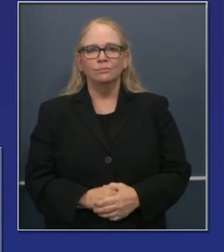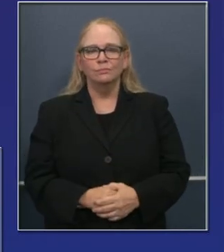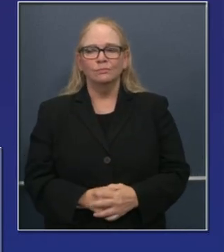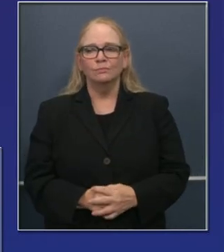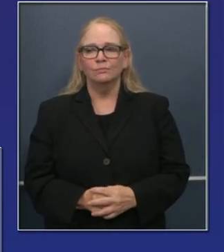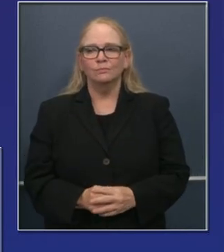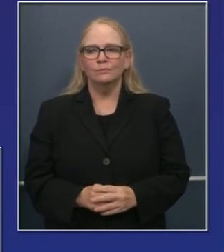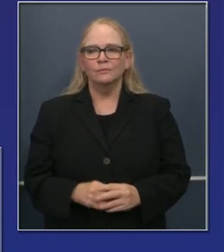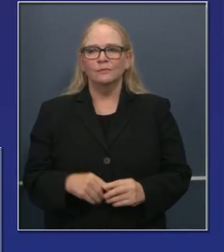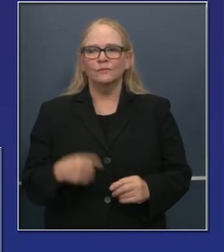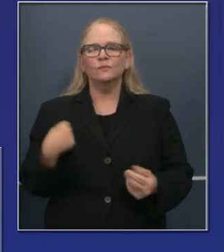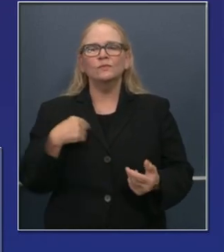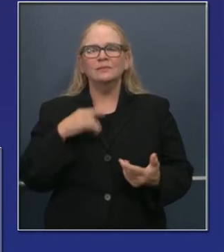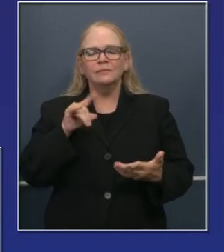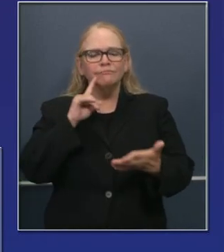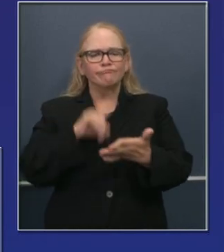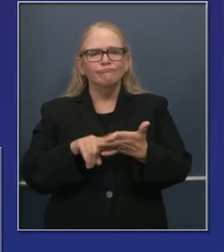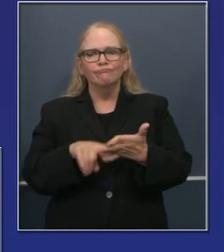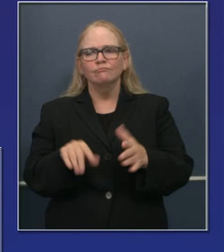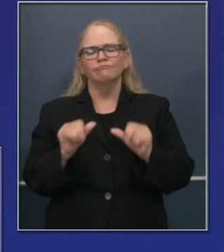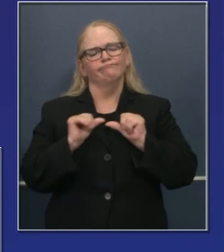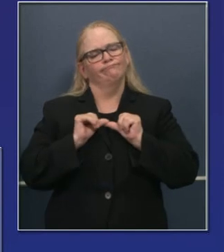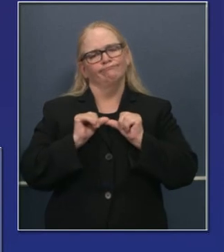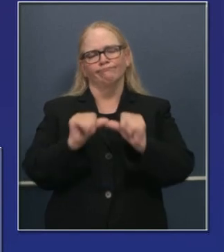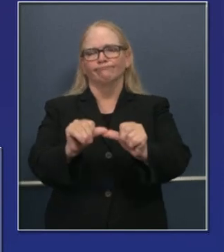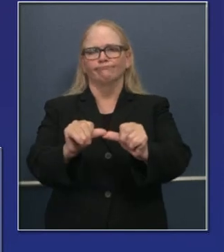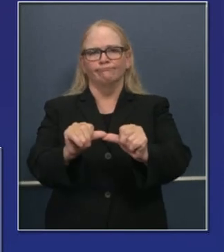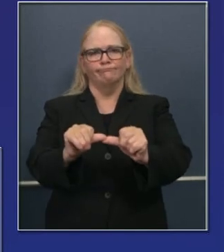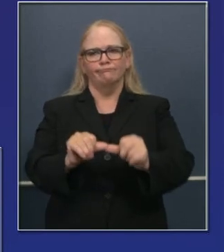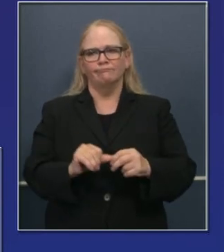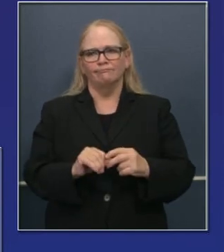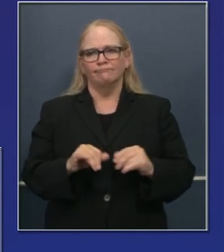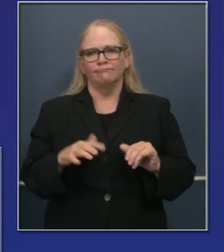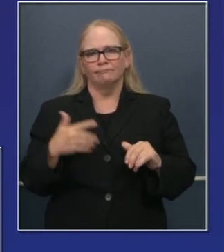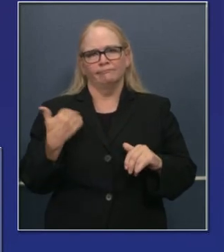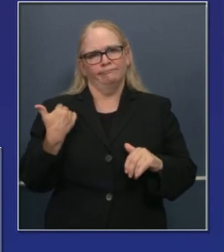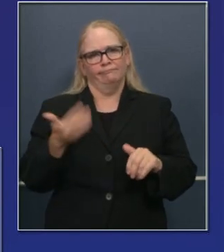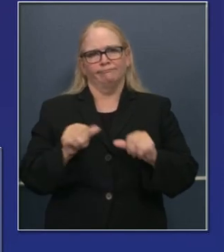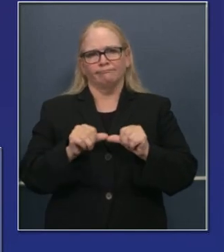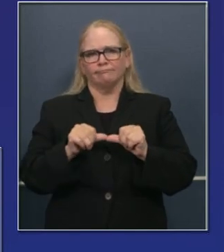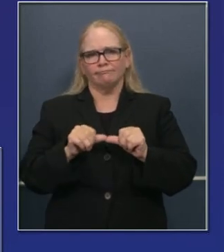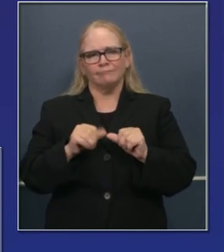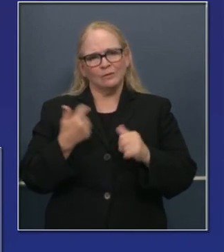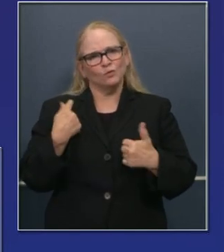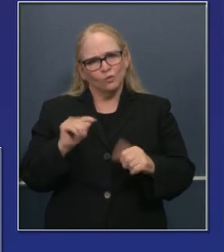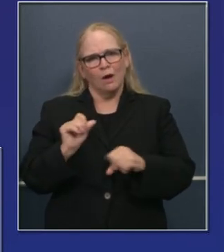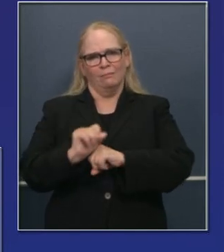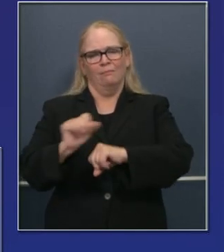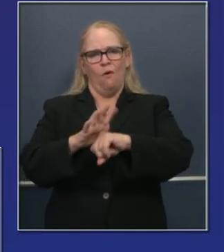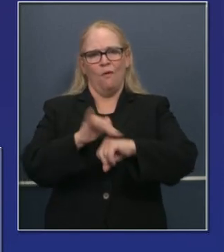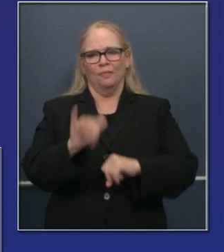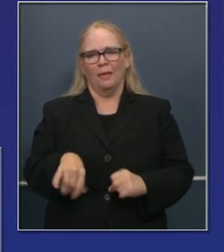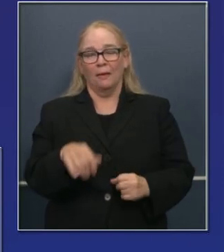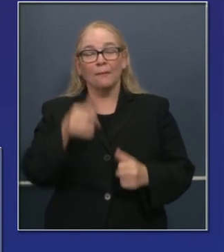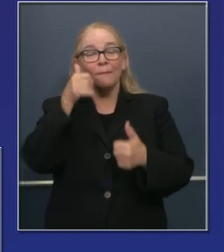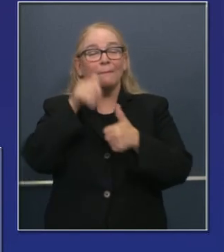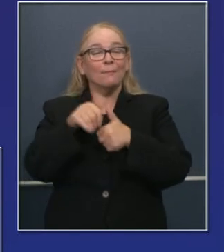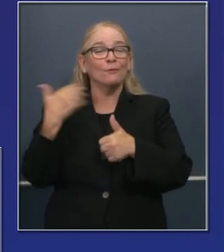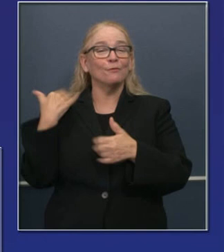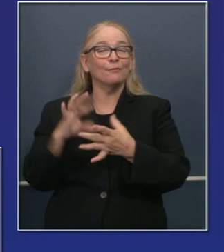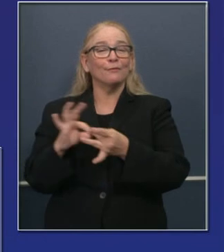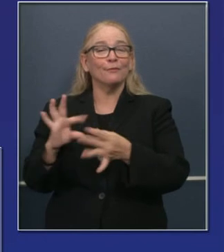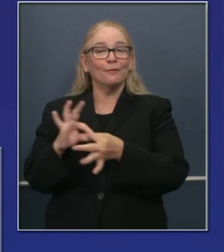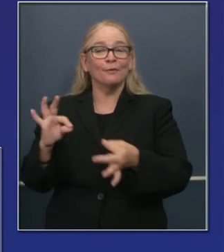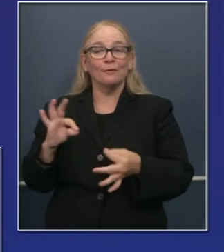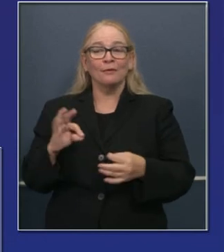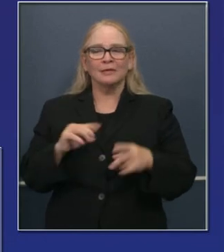señalar, y no se puede decir lo suficiente, en los últimos meses hemos estado tratando de ser consistentes, hablando de